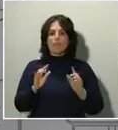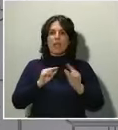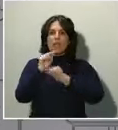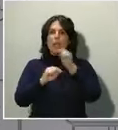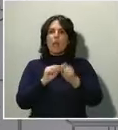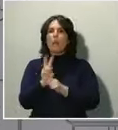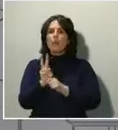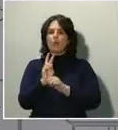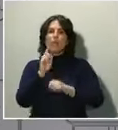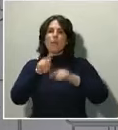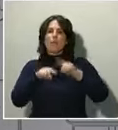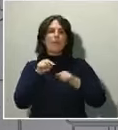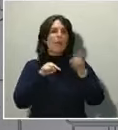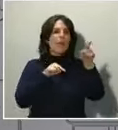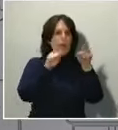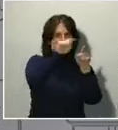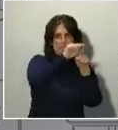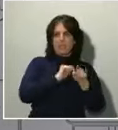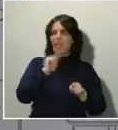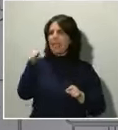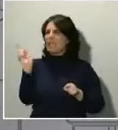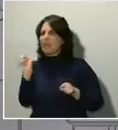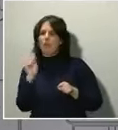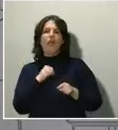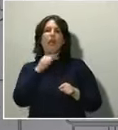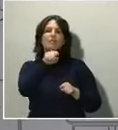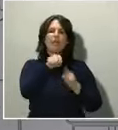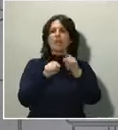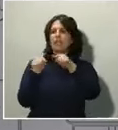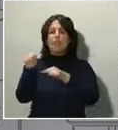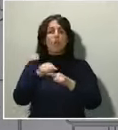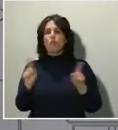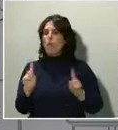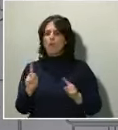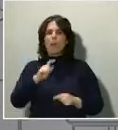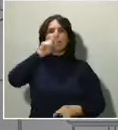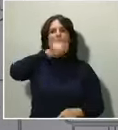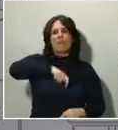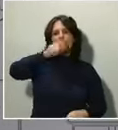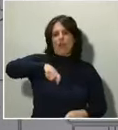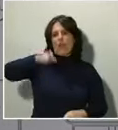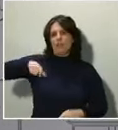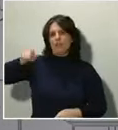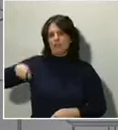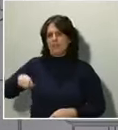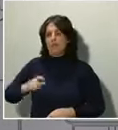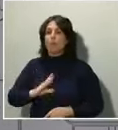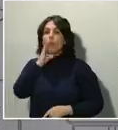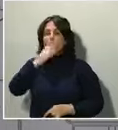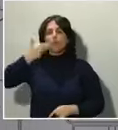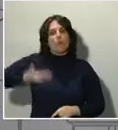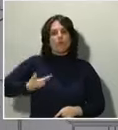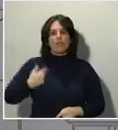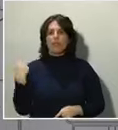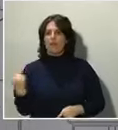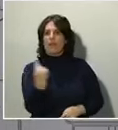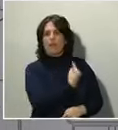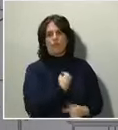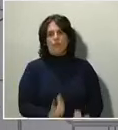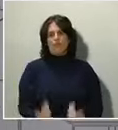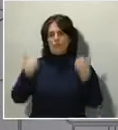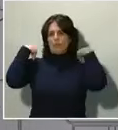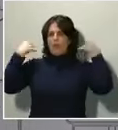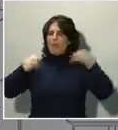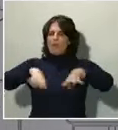fronteras. Afecta a las personas. Por eso es muy importante que todos y cada uno de nosotros asumamos nuestra responsabilidad. Esa disciplina social